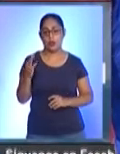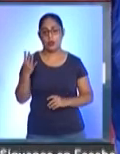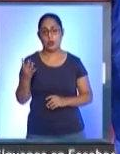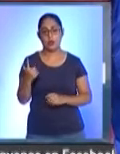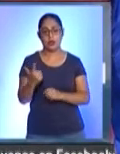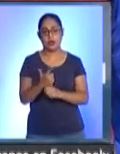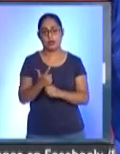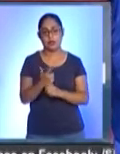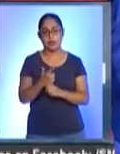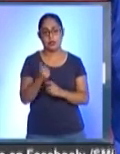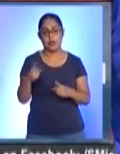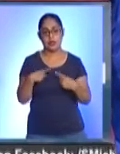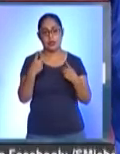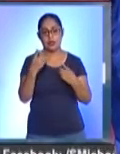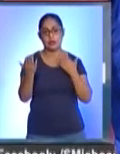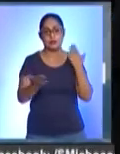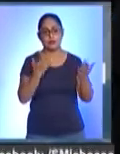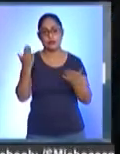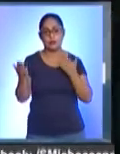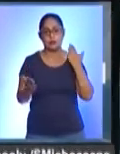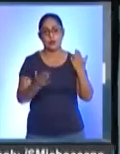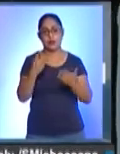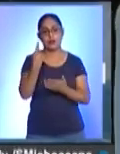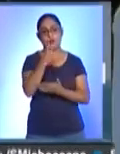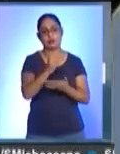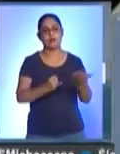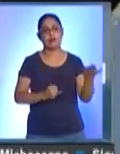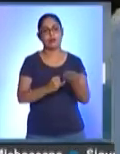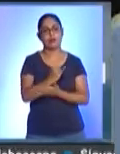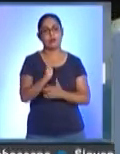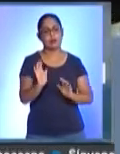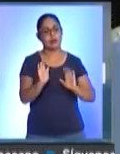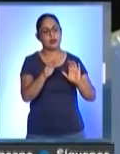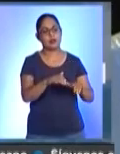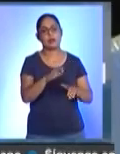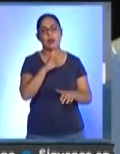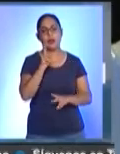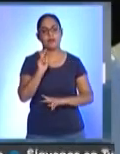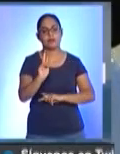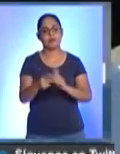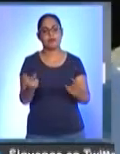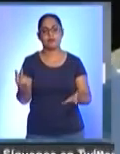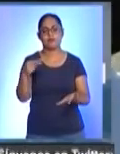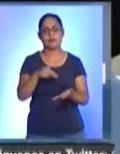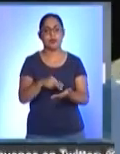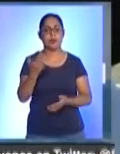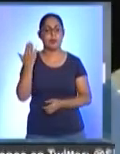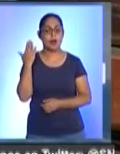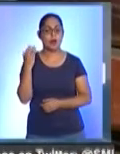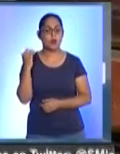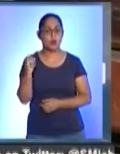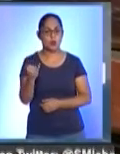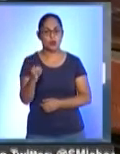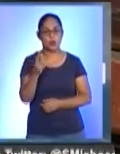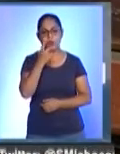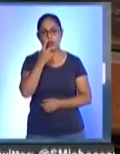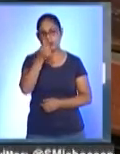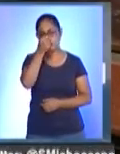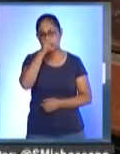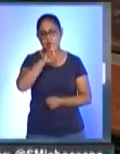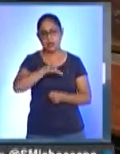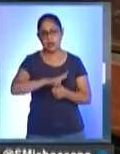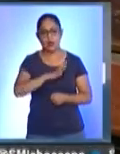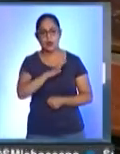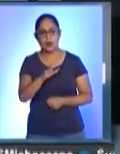que ofrece la Casa de Hidalgo, es que se determinó aplicar el examen de ingreso en forma presencial el pasado mes de junio, recordó el secretario general